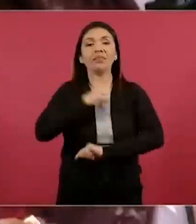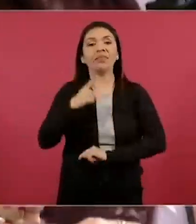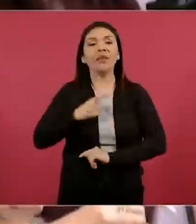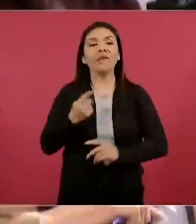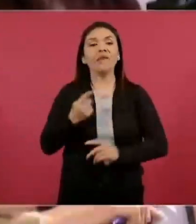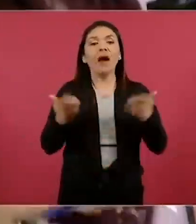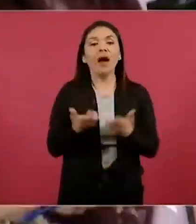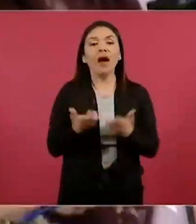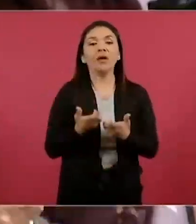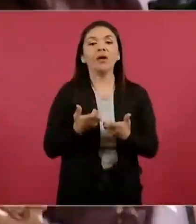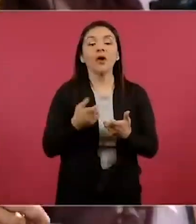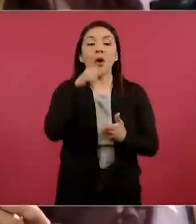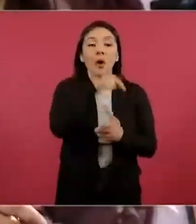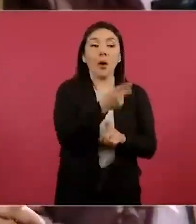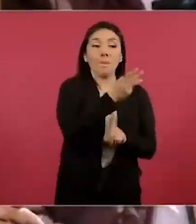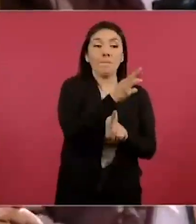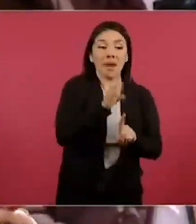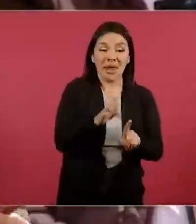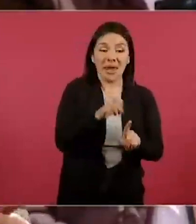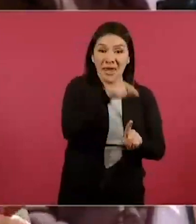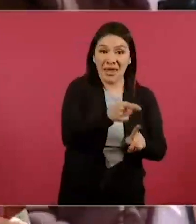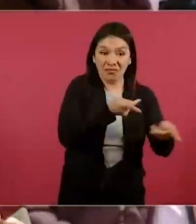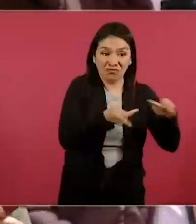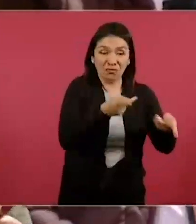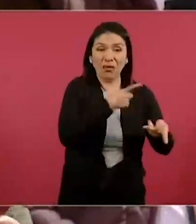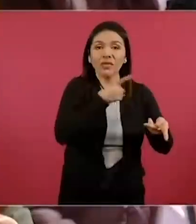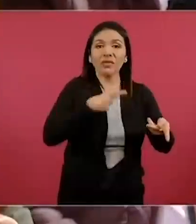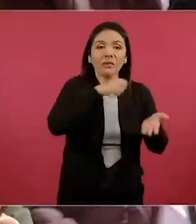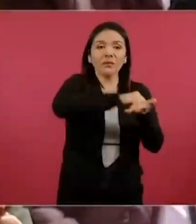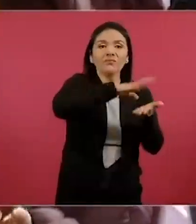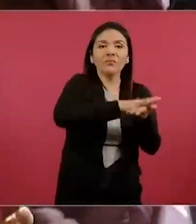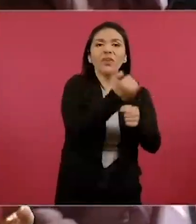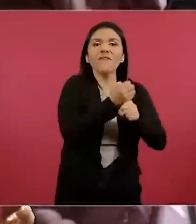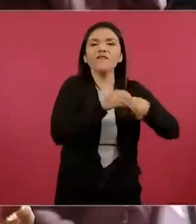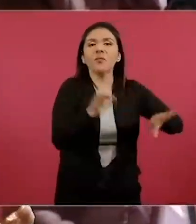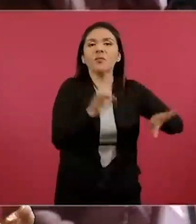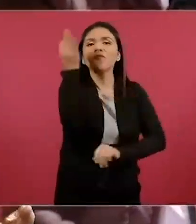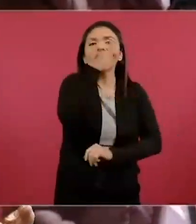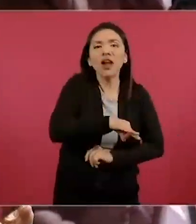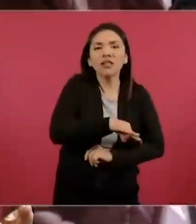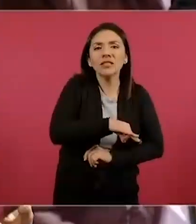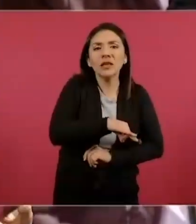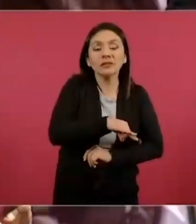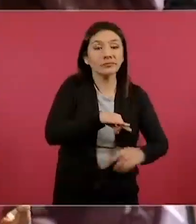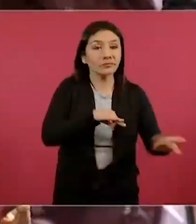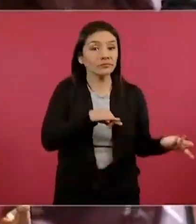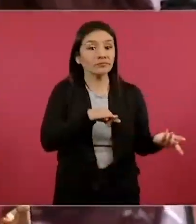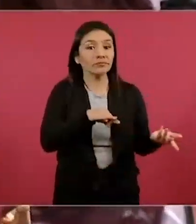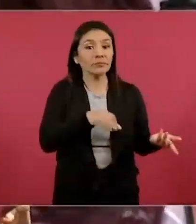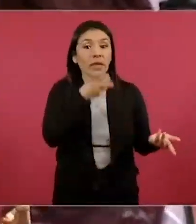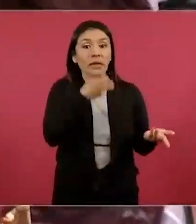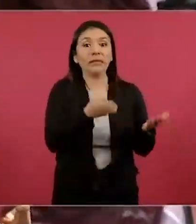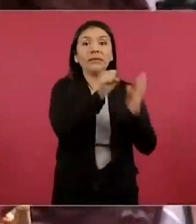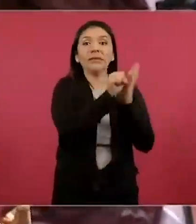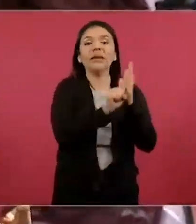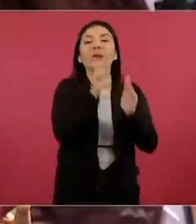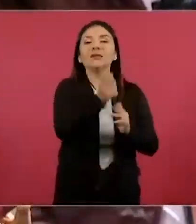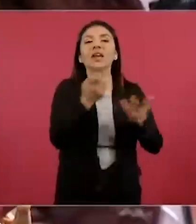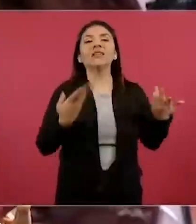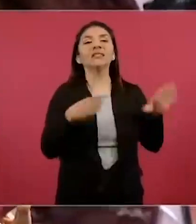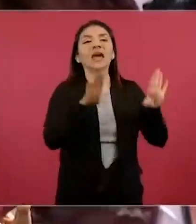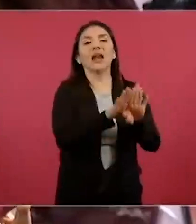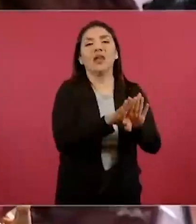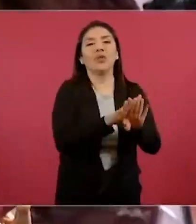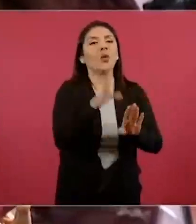en un sistema de preproducción datos falsos y aparte tienes un sistema cerrado en líneas